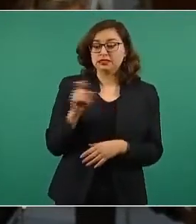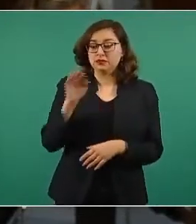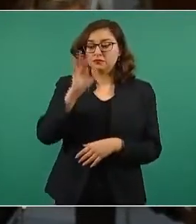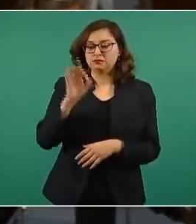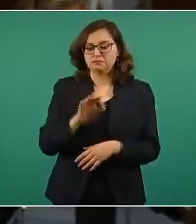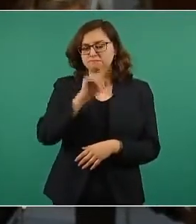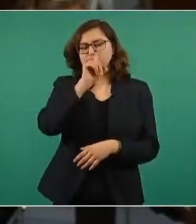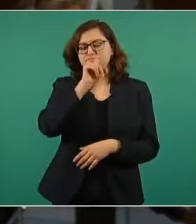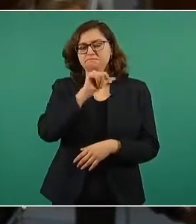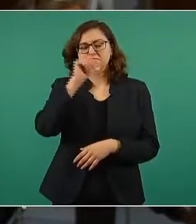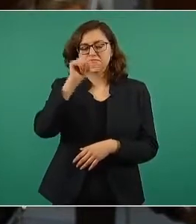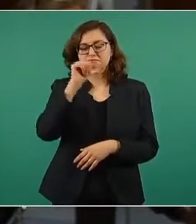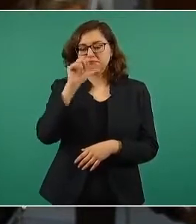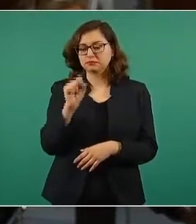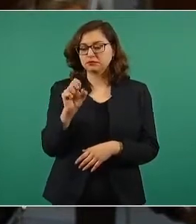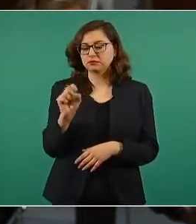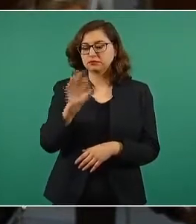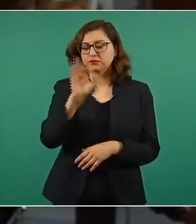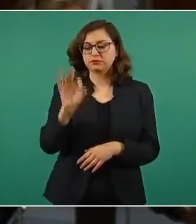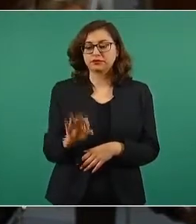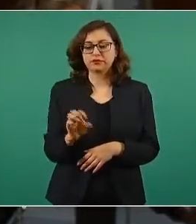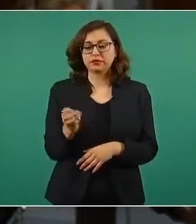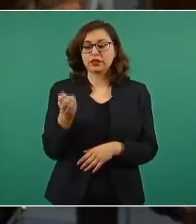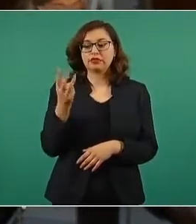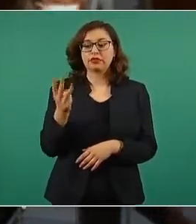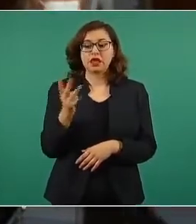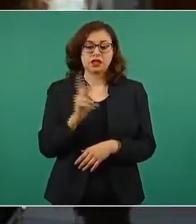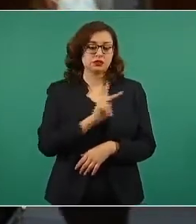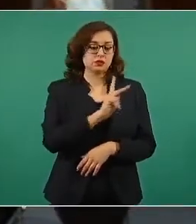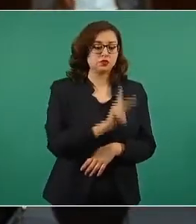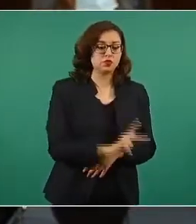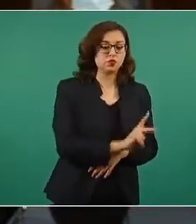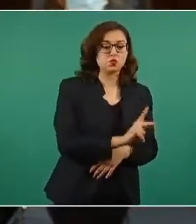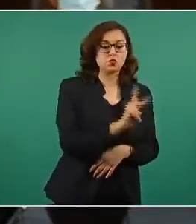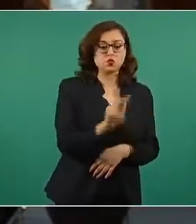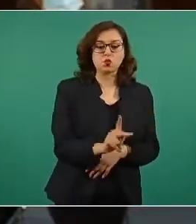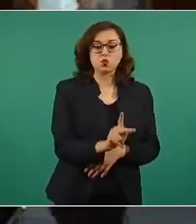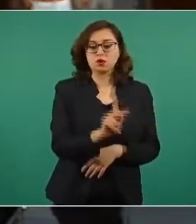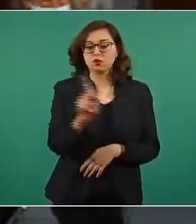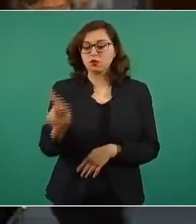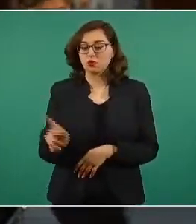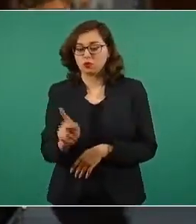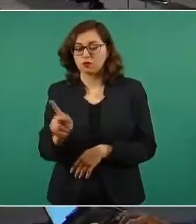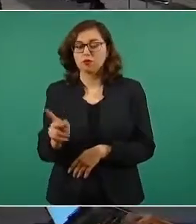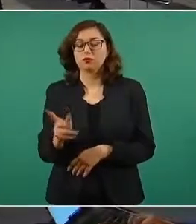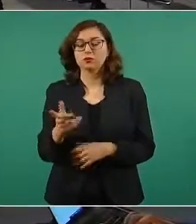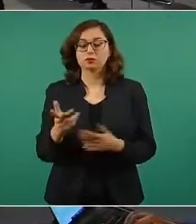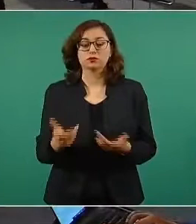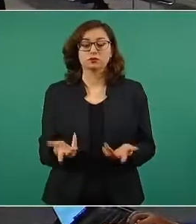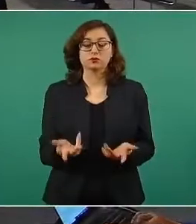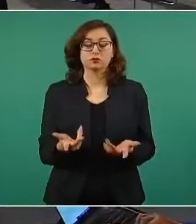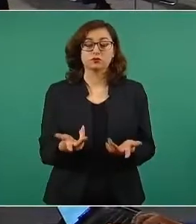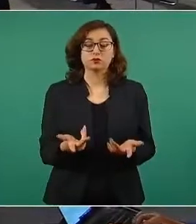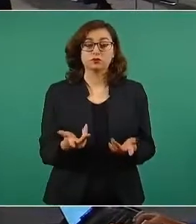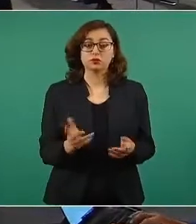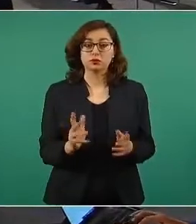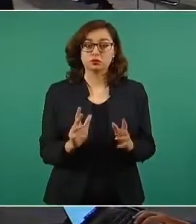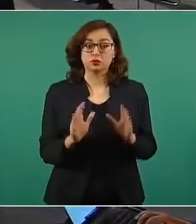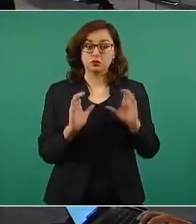Son tres pueblos que desaparecerían si la cortina… Si se llena todo,